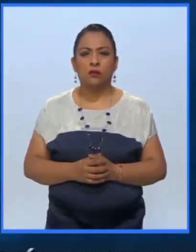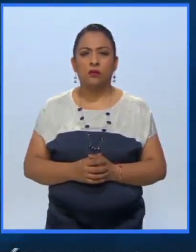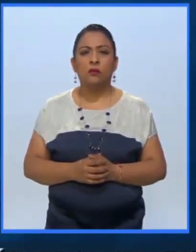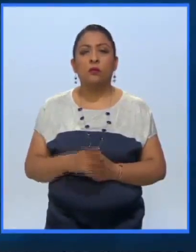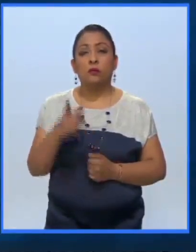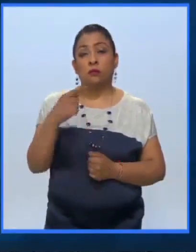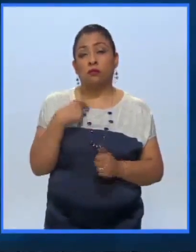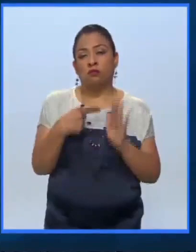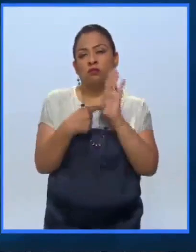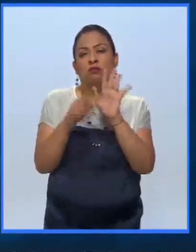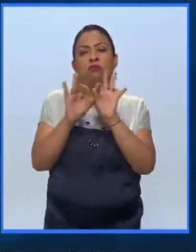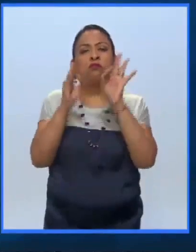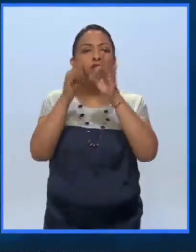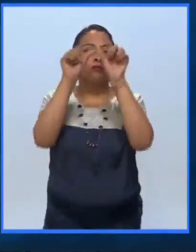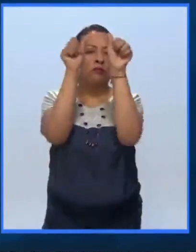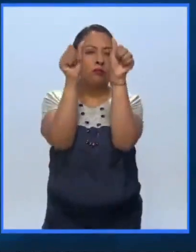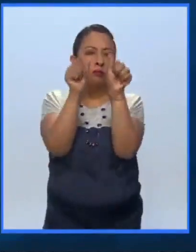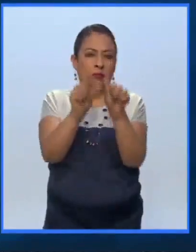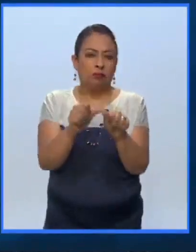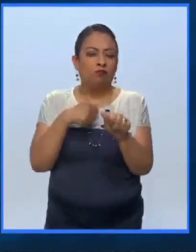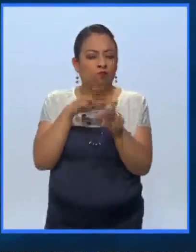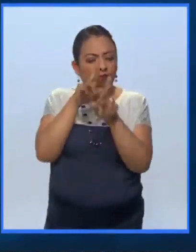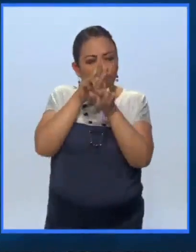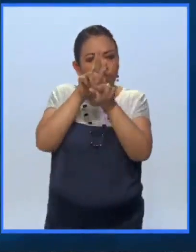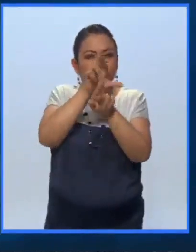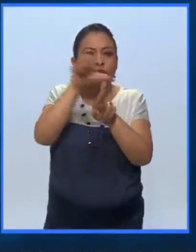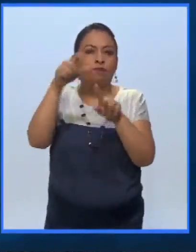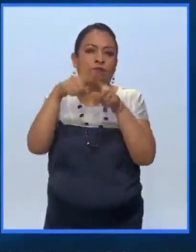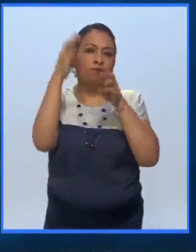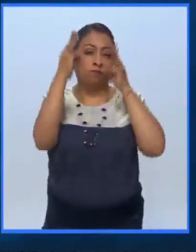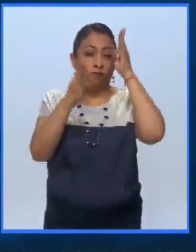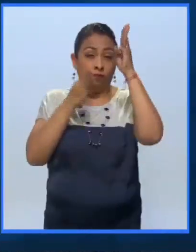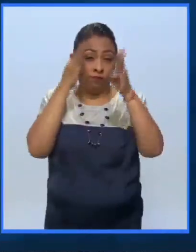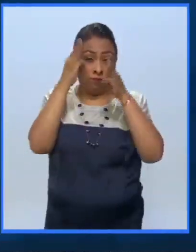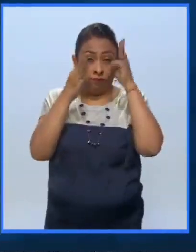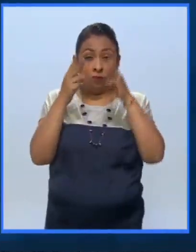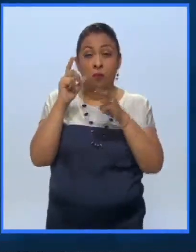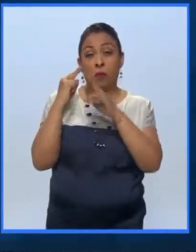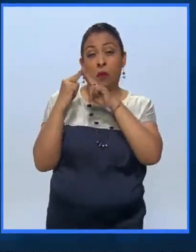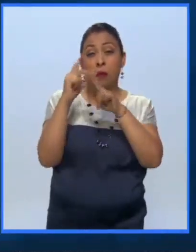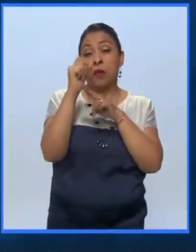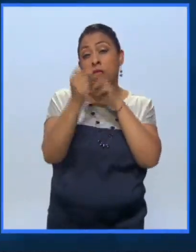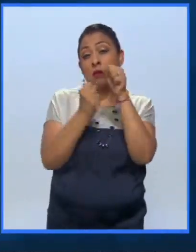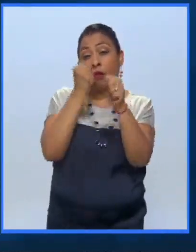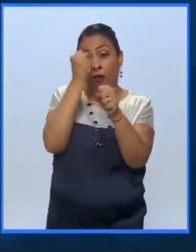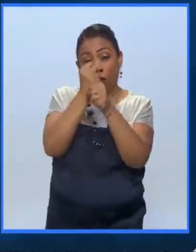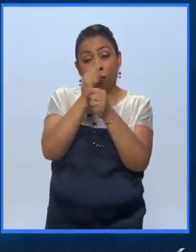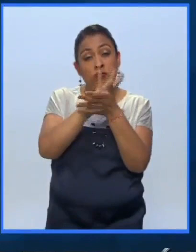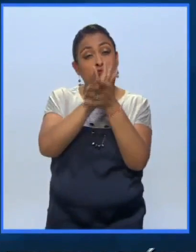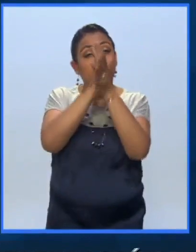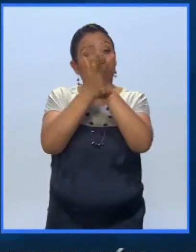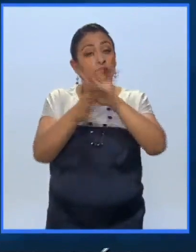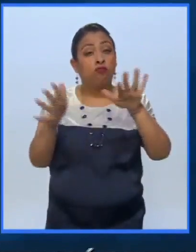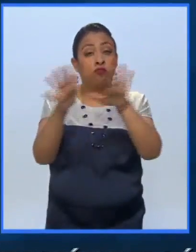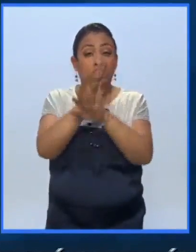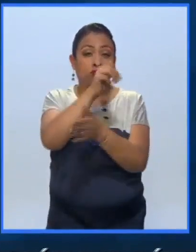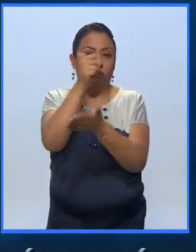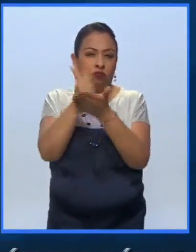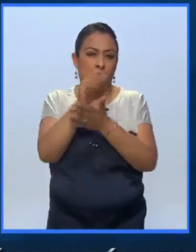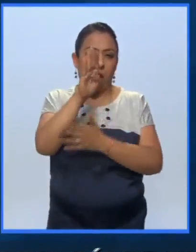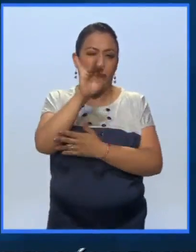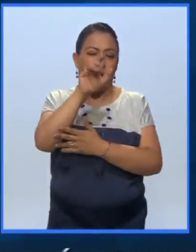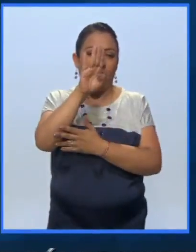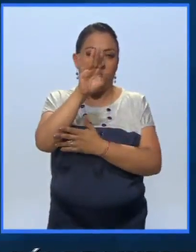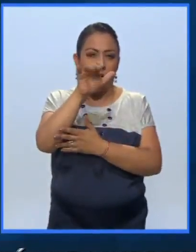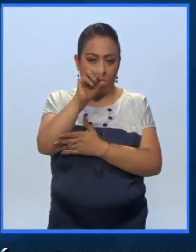Una manifestación artística que rinde homenaje a este gran museo que en tan solo 20 años transformó a la ciudad de Bilbao.